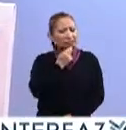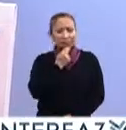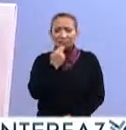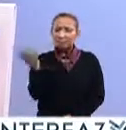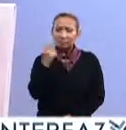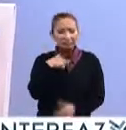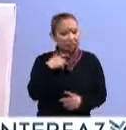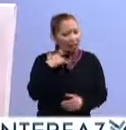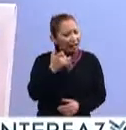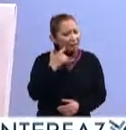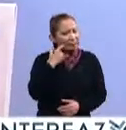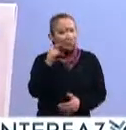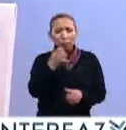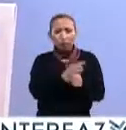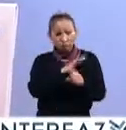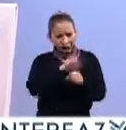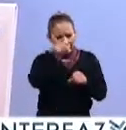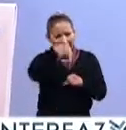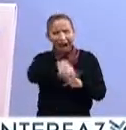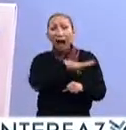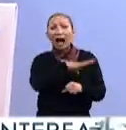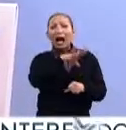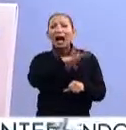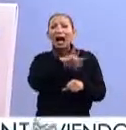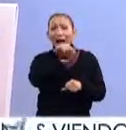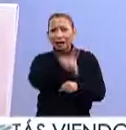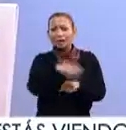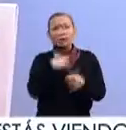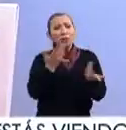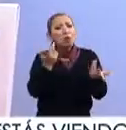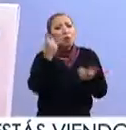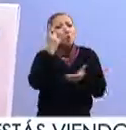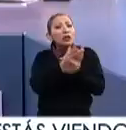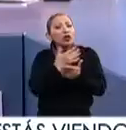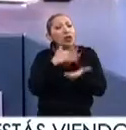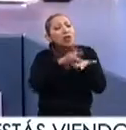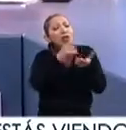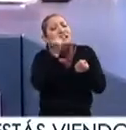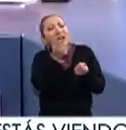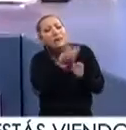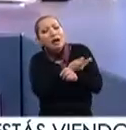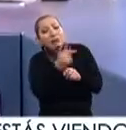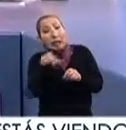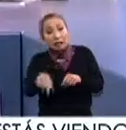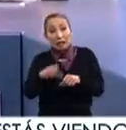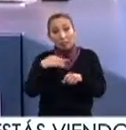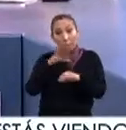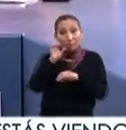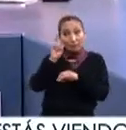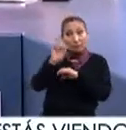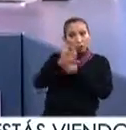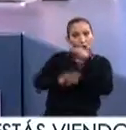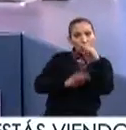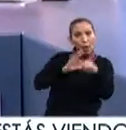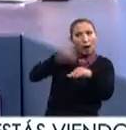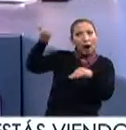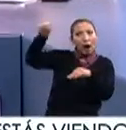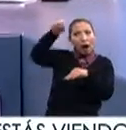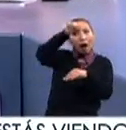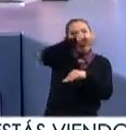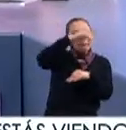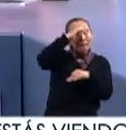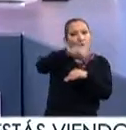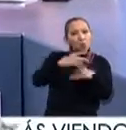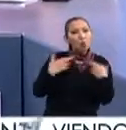intenten, que las oportunidades están presentes siempre y que solo es informarse. Ahora con este canal ustedes pueden ver todo lo que hay en